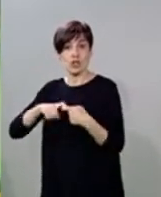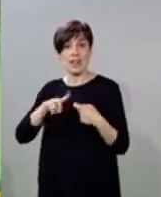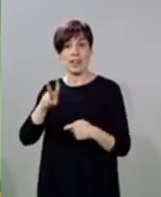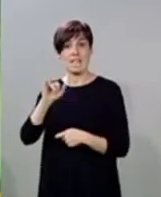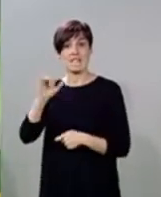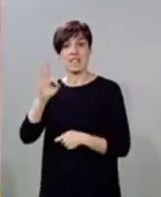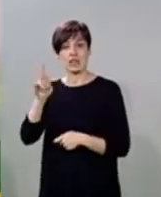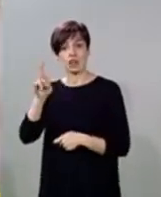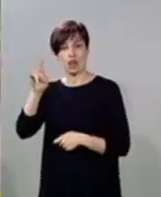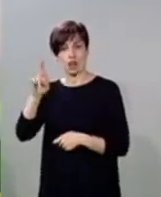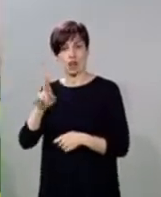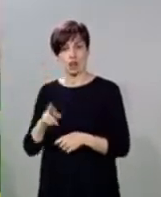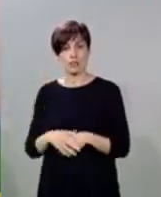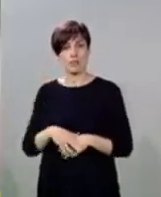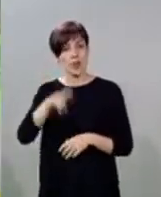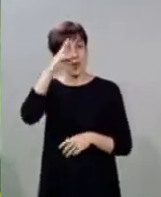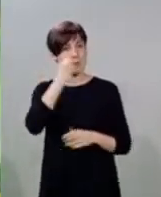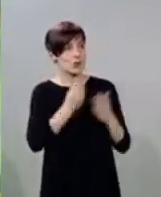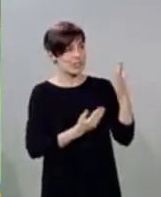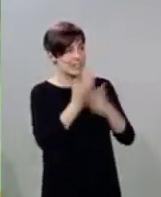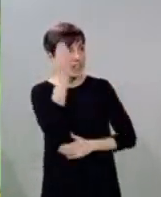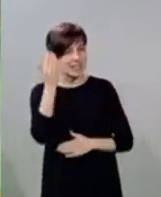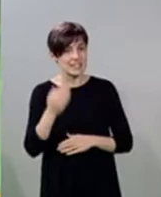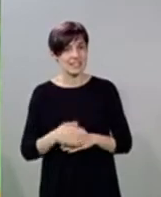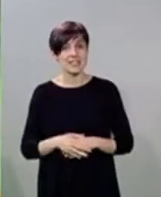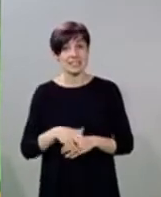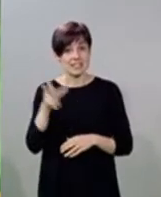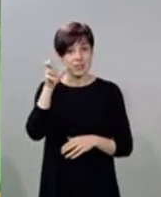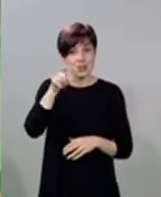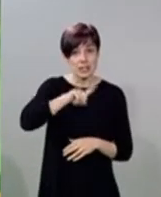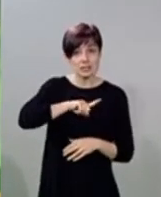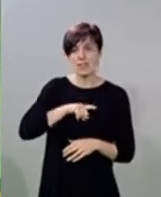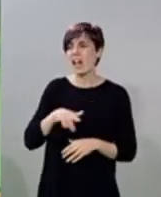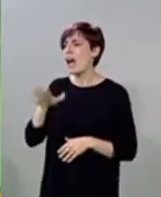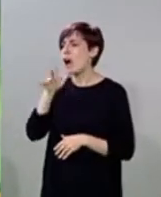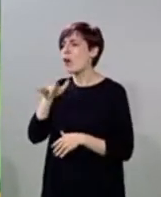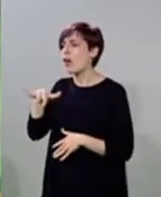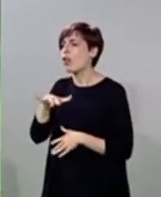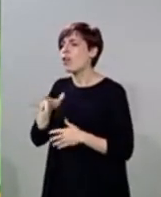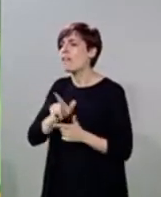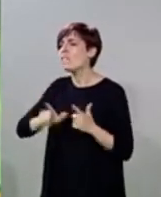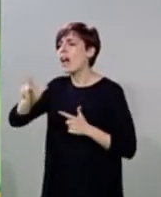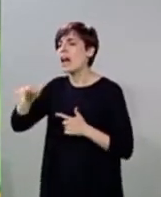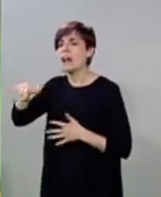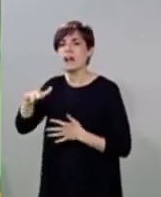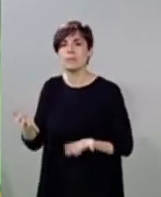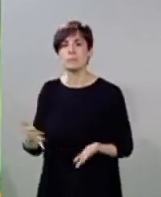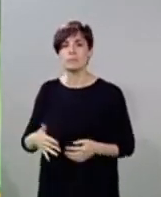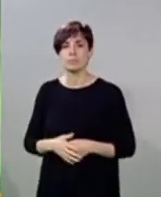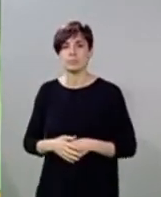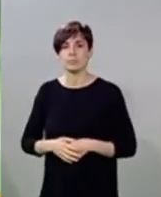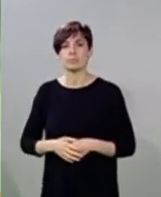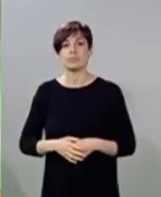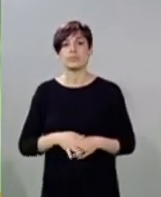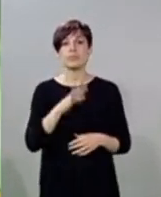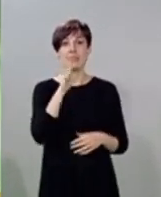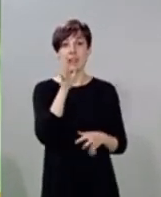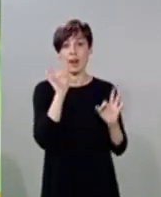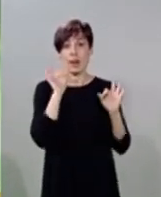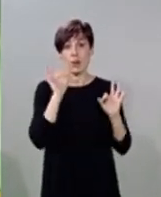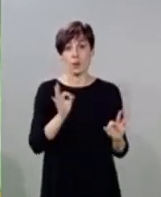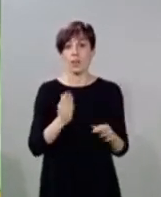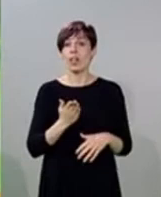hola. Hola, buenos días. ¿Por dónde vais ahora mismo? ¿Cómo? Pues cruzando la